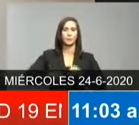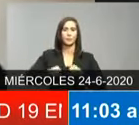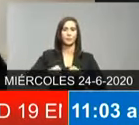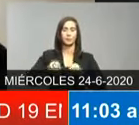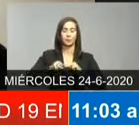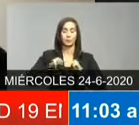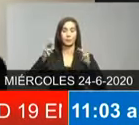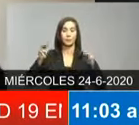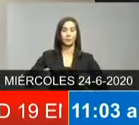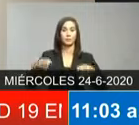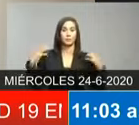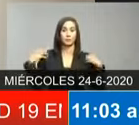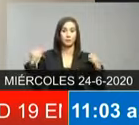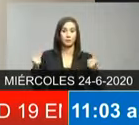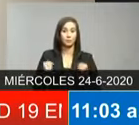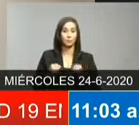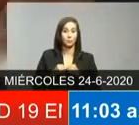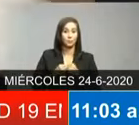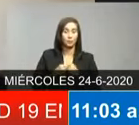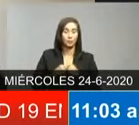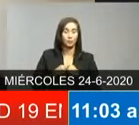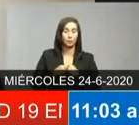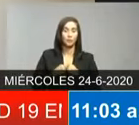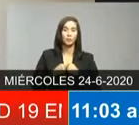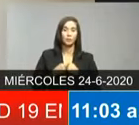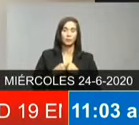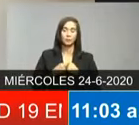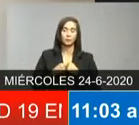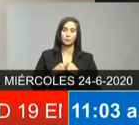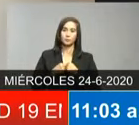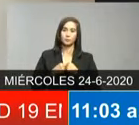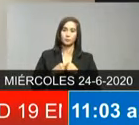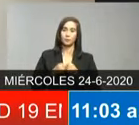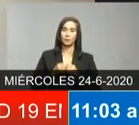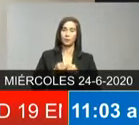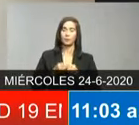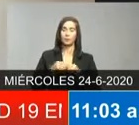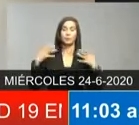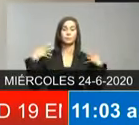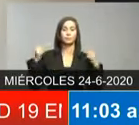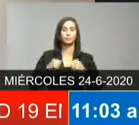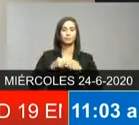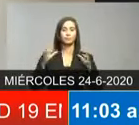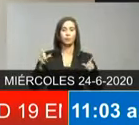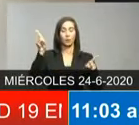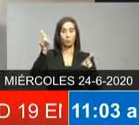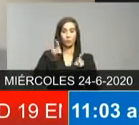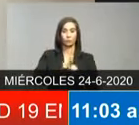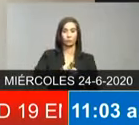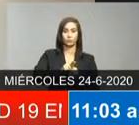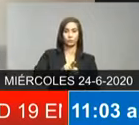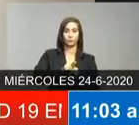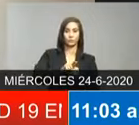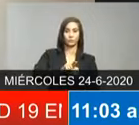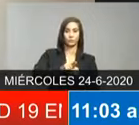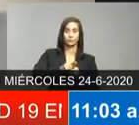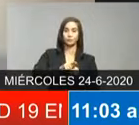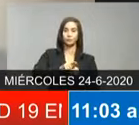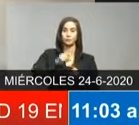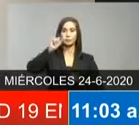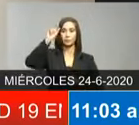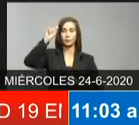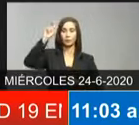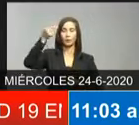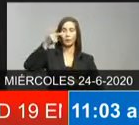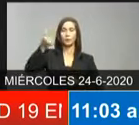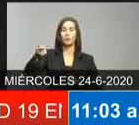ministerio de salud pública conjuntamente con las autoridades si los incrementos del COVID-19